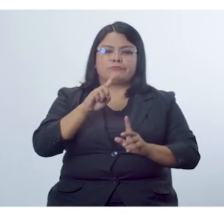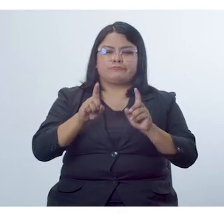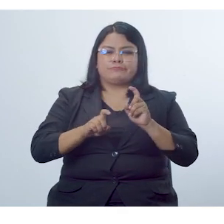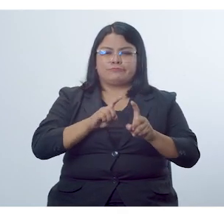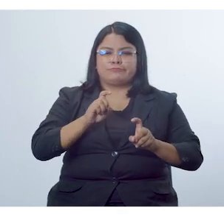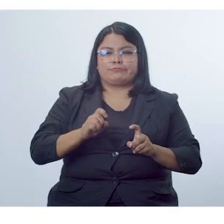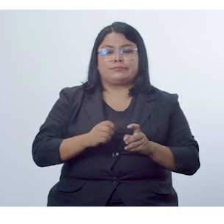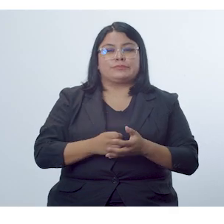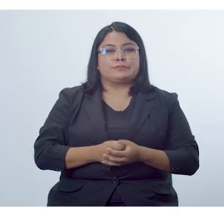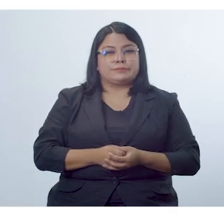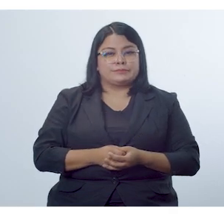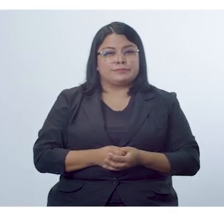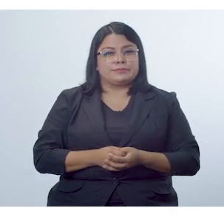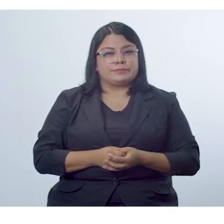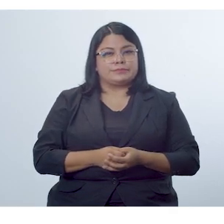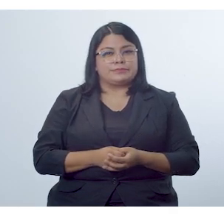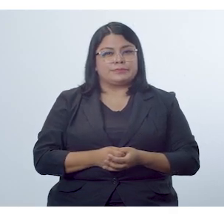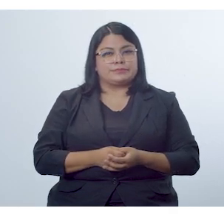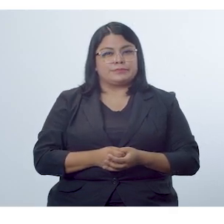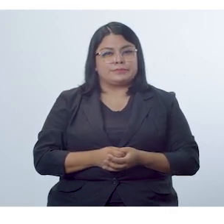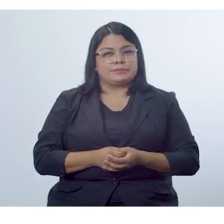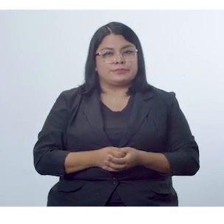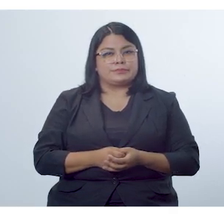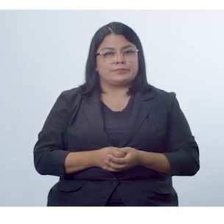Formular preguntas adicionales.